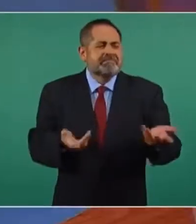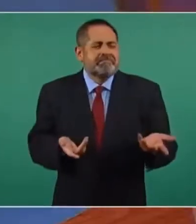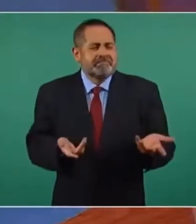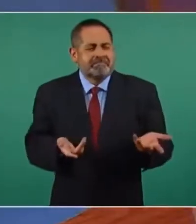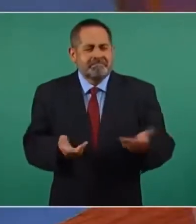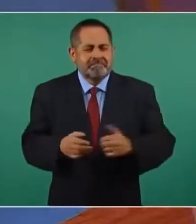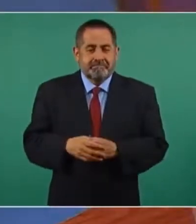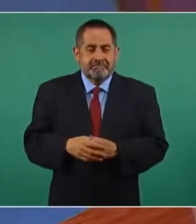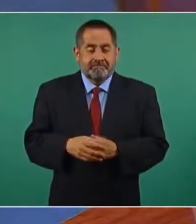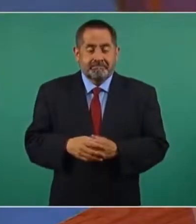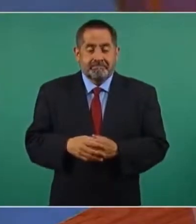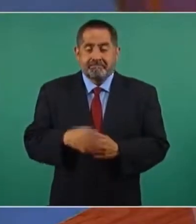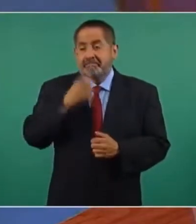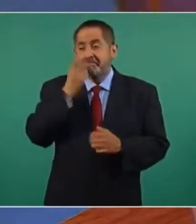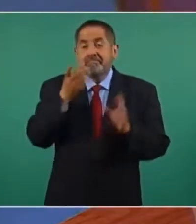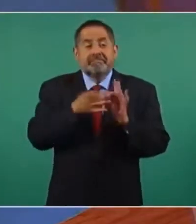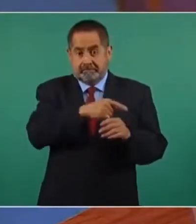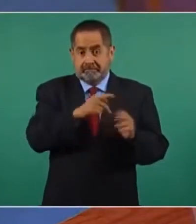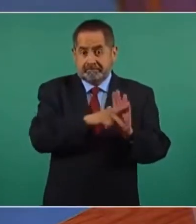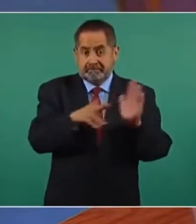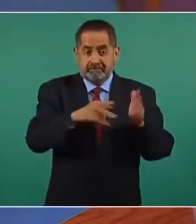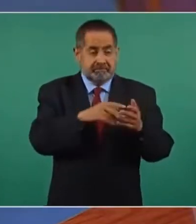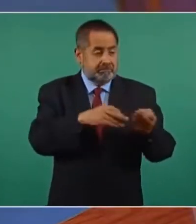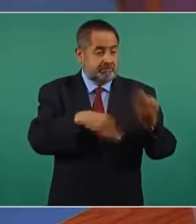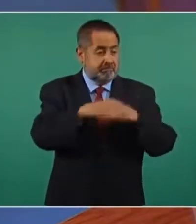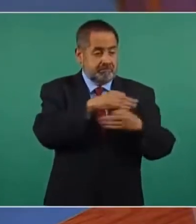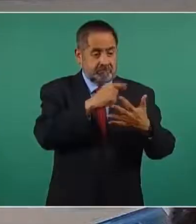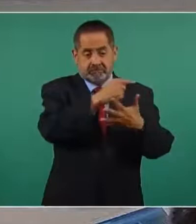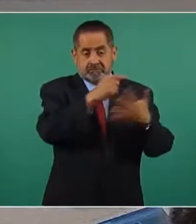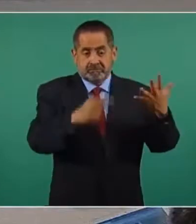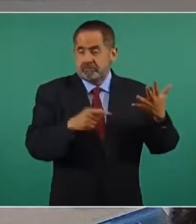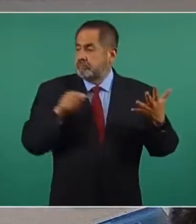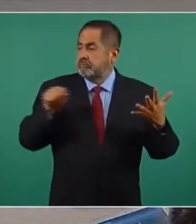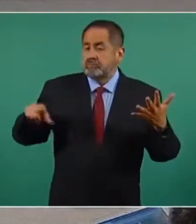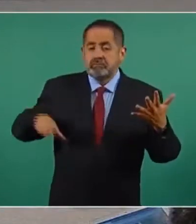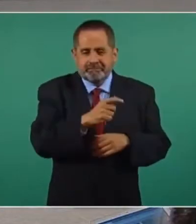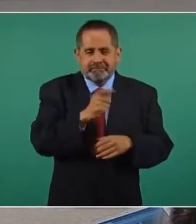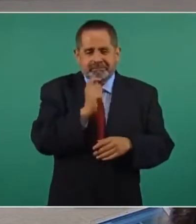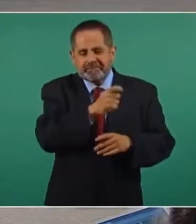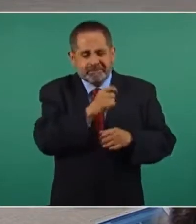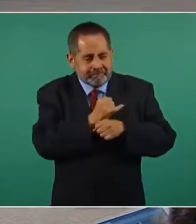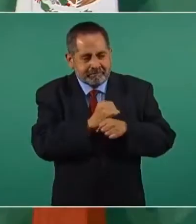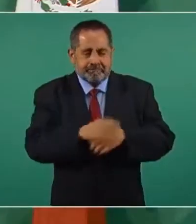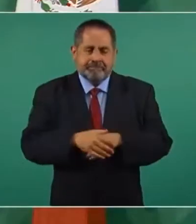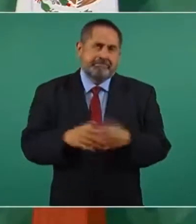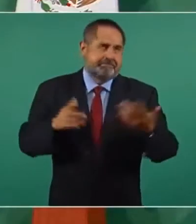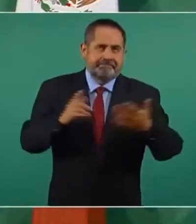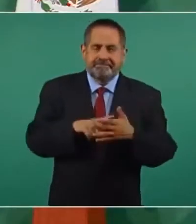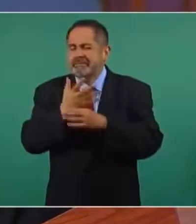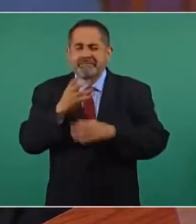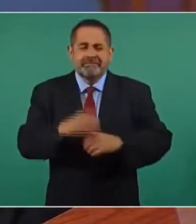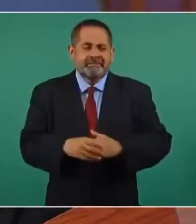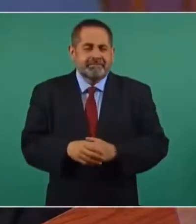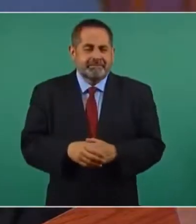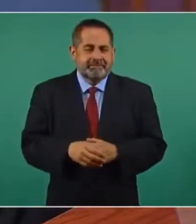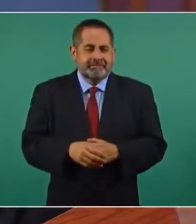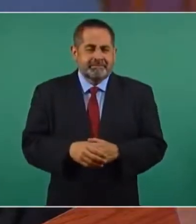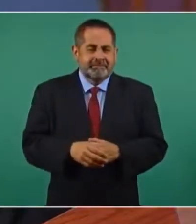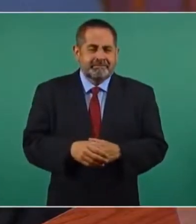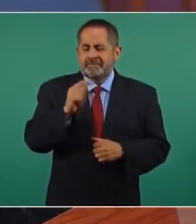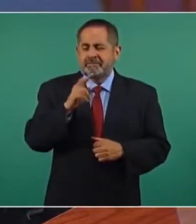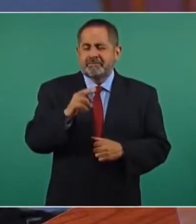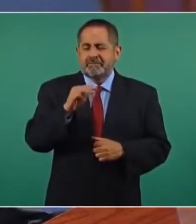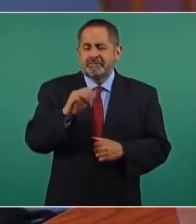espía? Pues a casi todos, de acuerdo a la nota, porque todos están en contra nuestra. Loret de Mola, ¿quiénes son? Edgar de